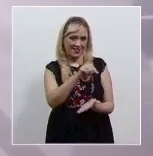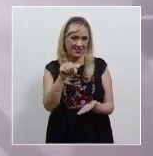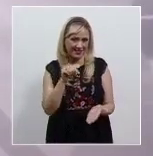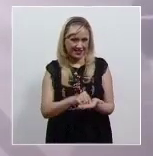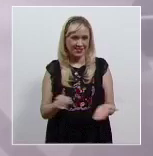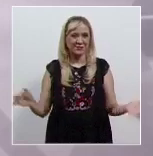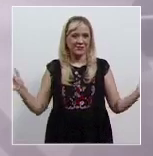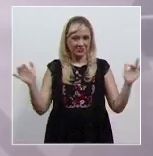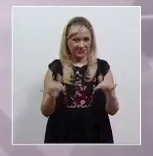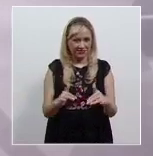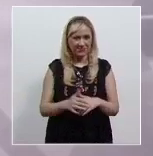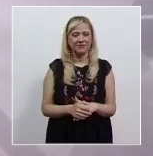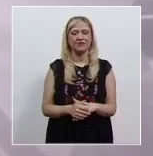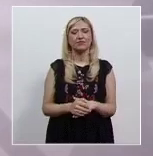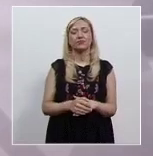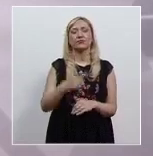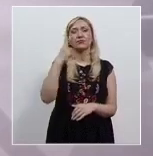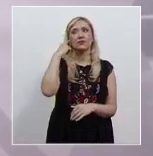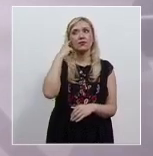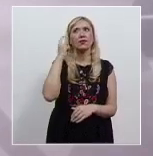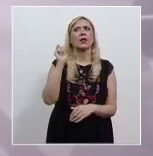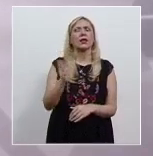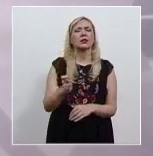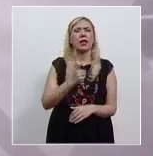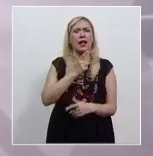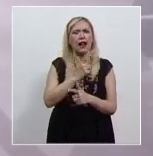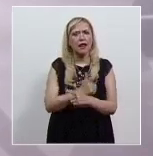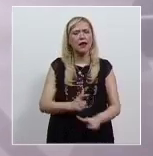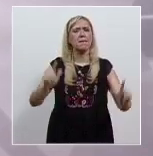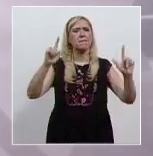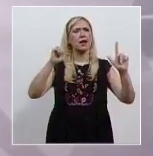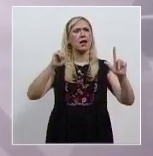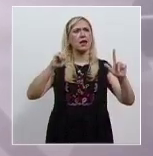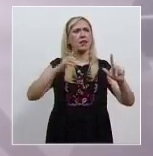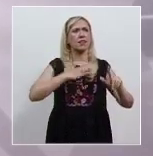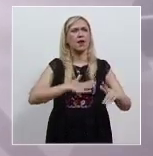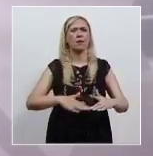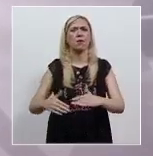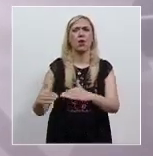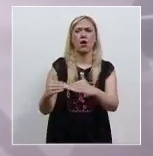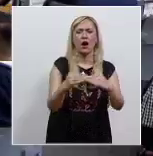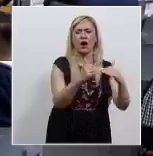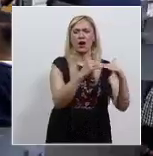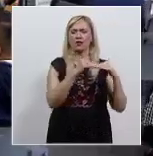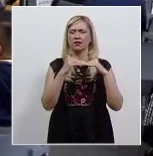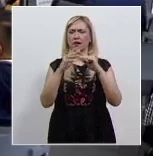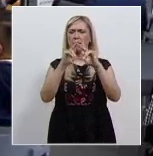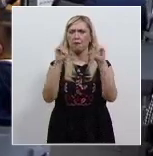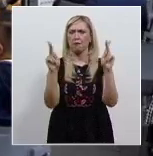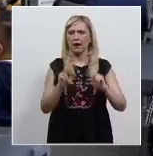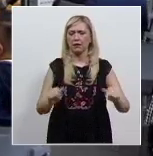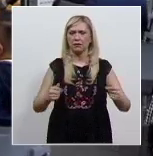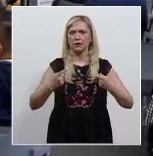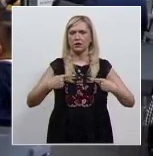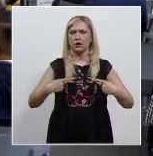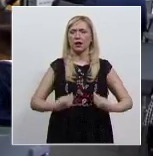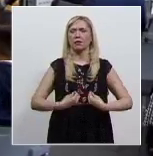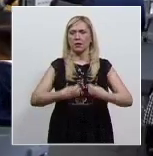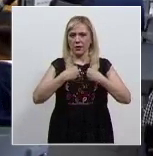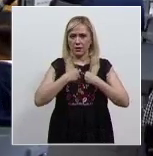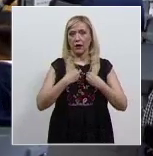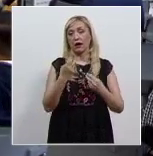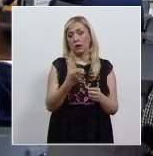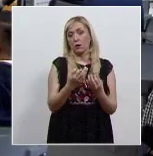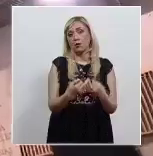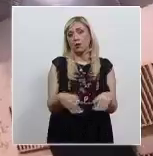democracia es una inversión en la libertad, en la justicia y en la paz social. Dijo que el proceso electoral que inició la semana pasada